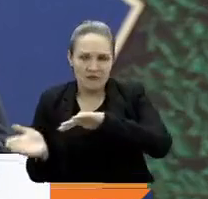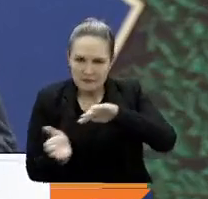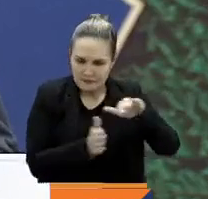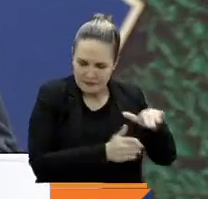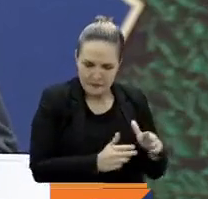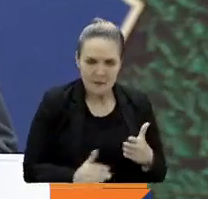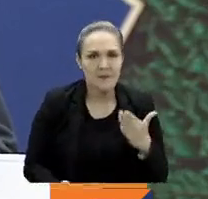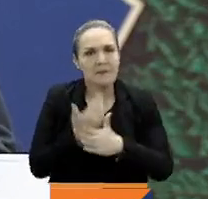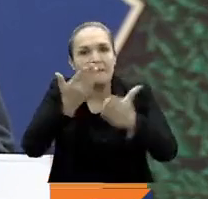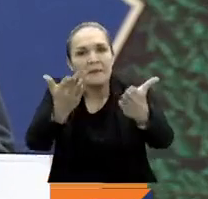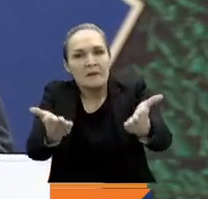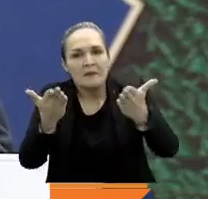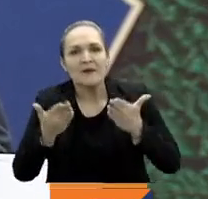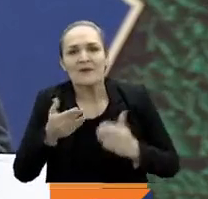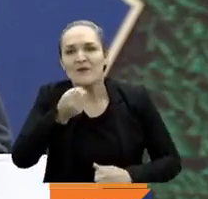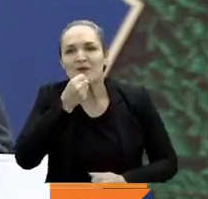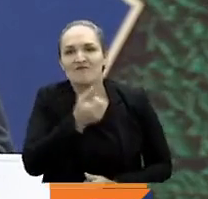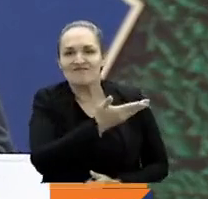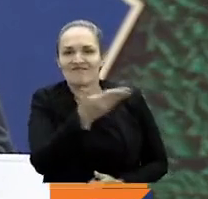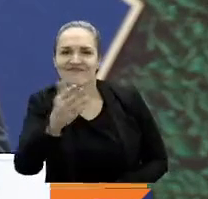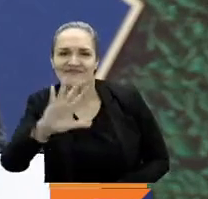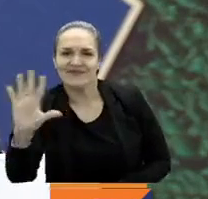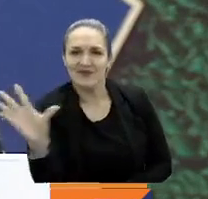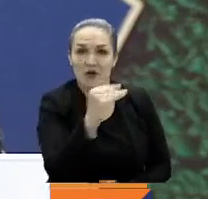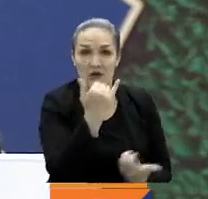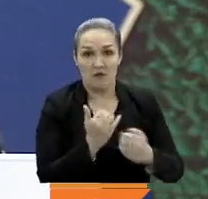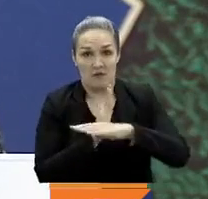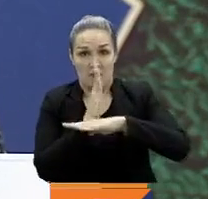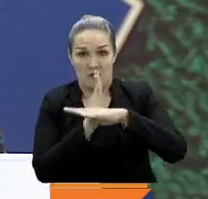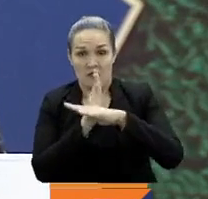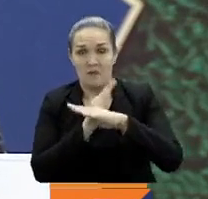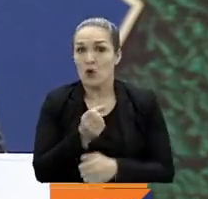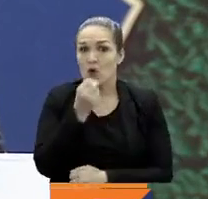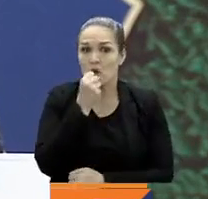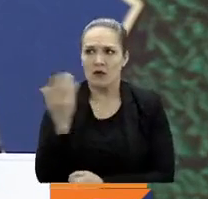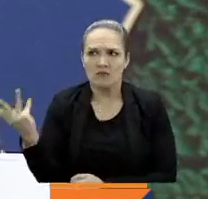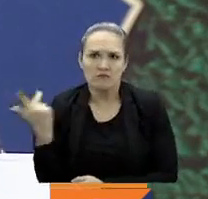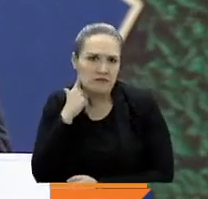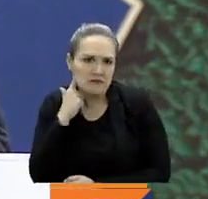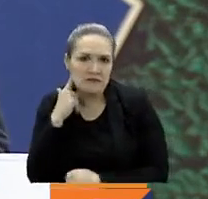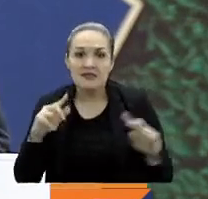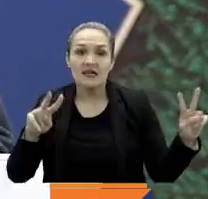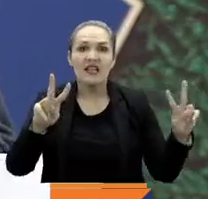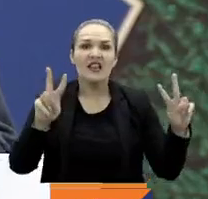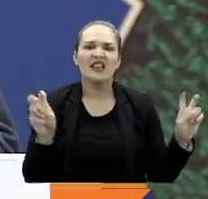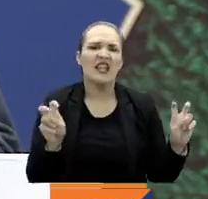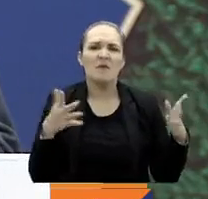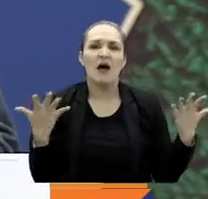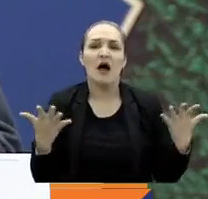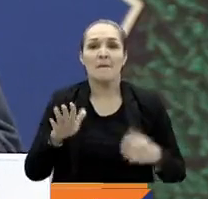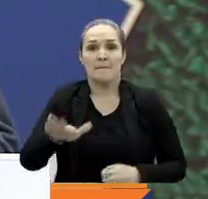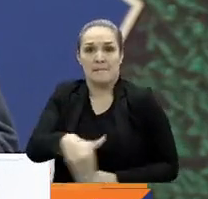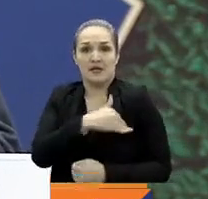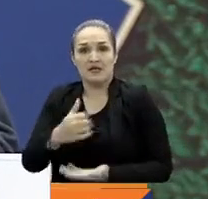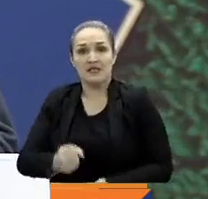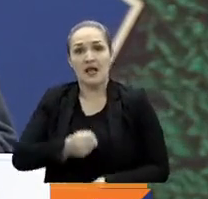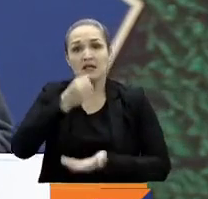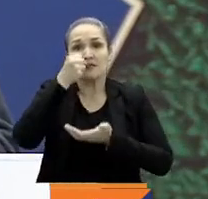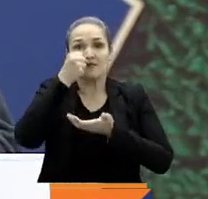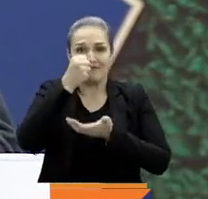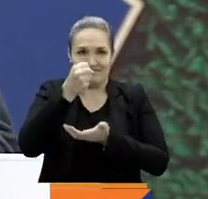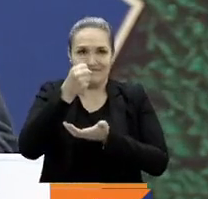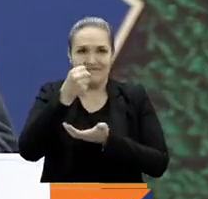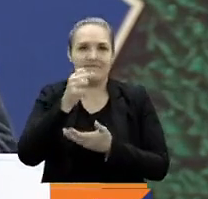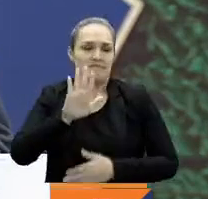Bienvenidos, este es el noticiero de todos en nuestra emisión del mediodía. La noticia del momento tiene que ver con la reacción de la ministra de Salud, Carolina